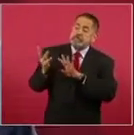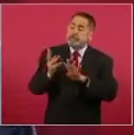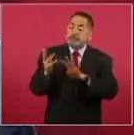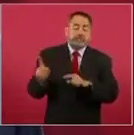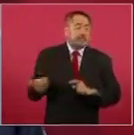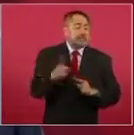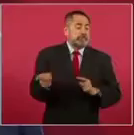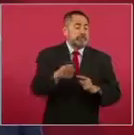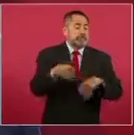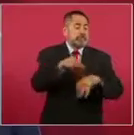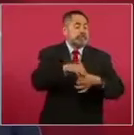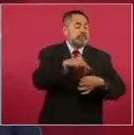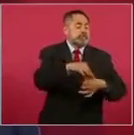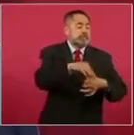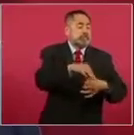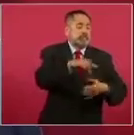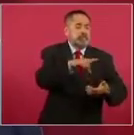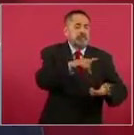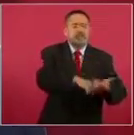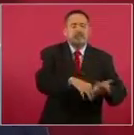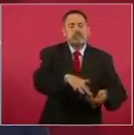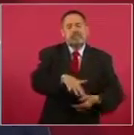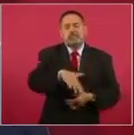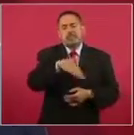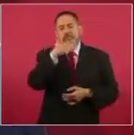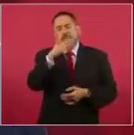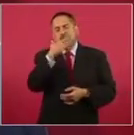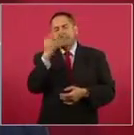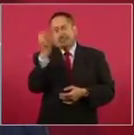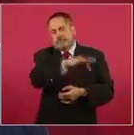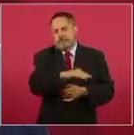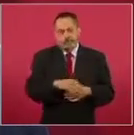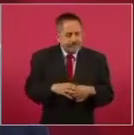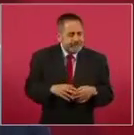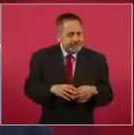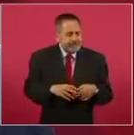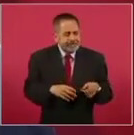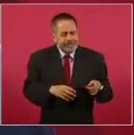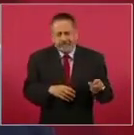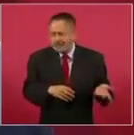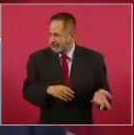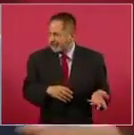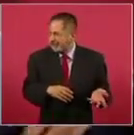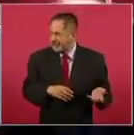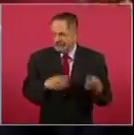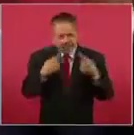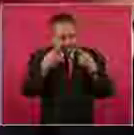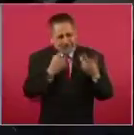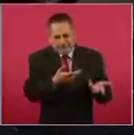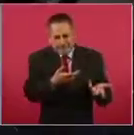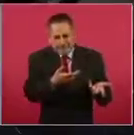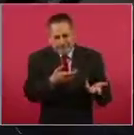Y ya, como consta, en el 2006,